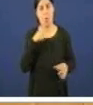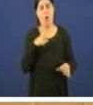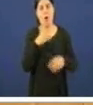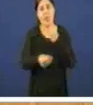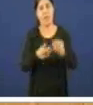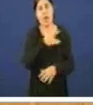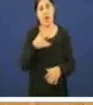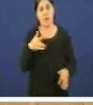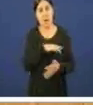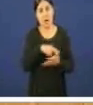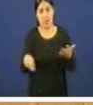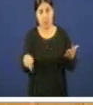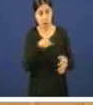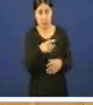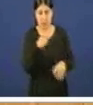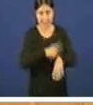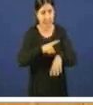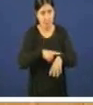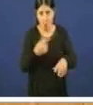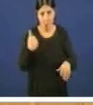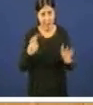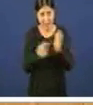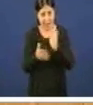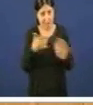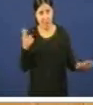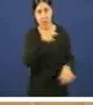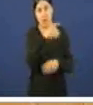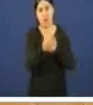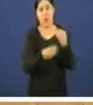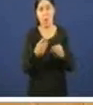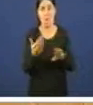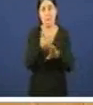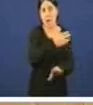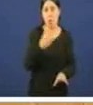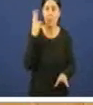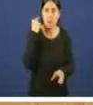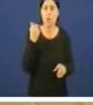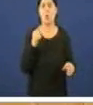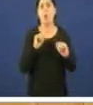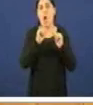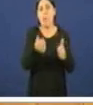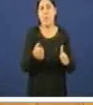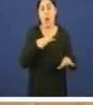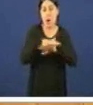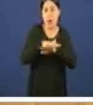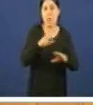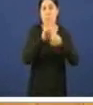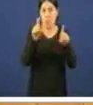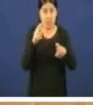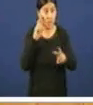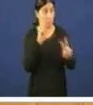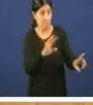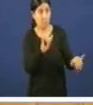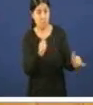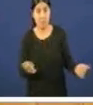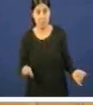Galicia nun tempo récord tiberon que facer frente dixo vostede as presubilacións poñeren marcha unha nova red informática xa se ve xa este